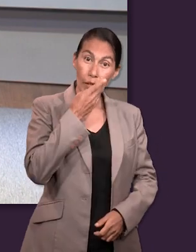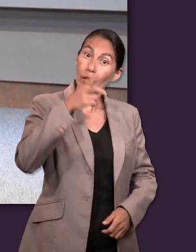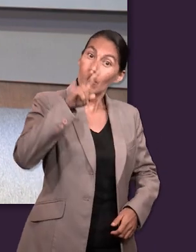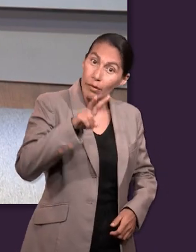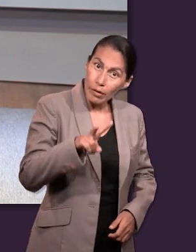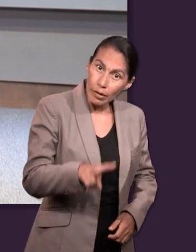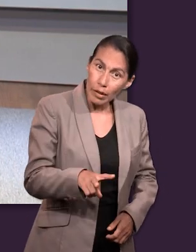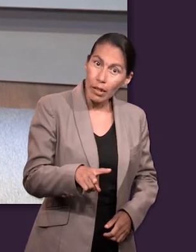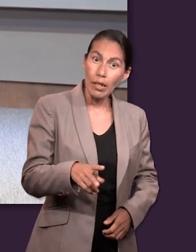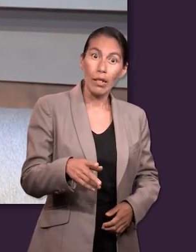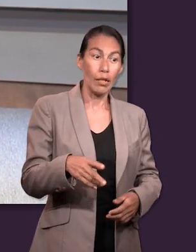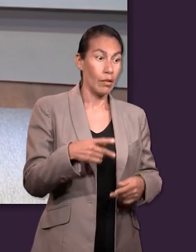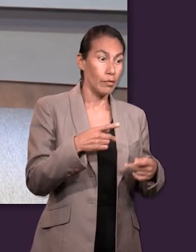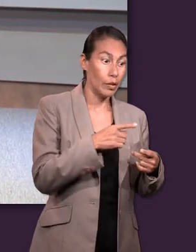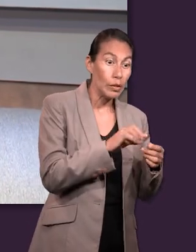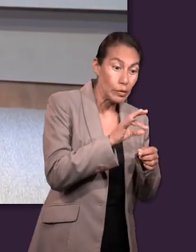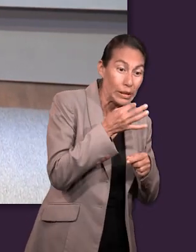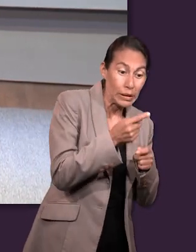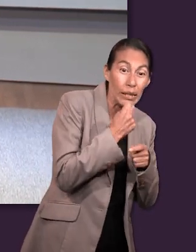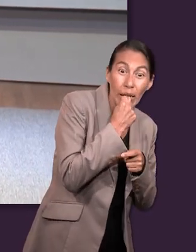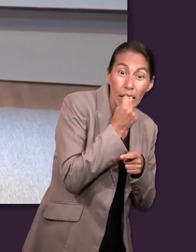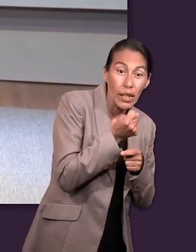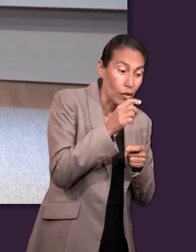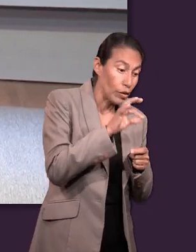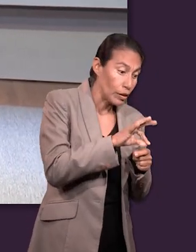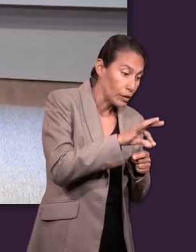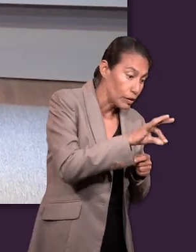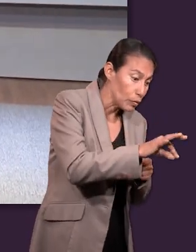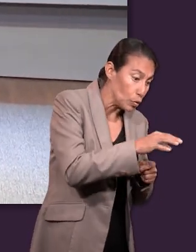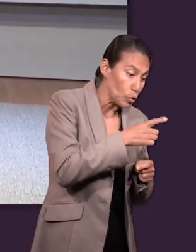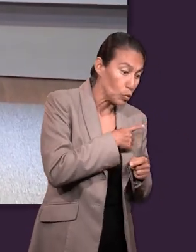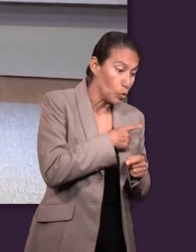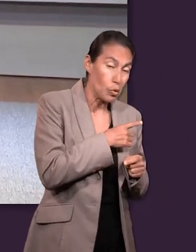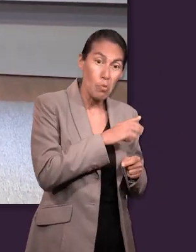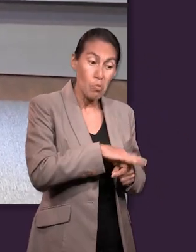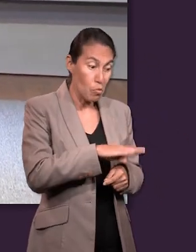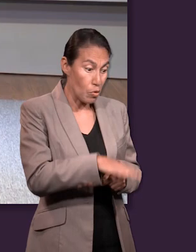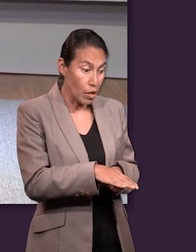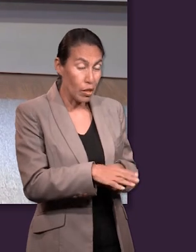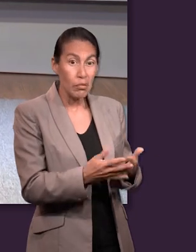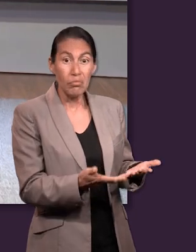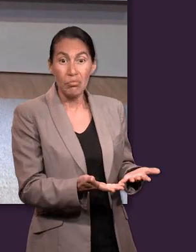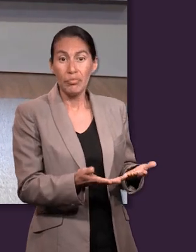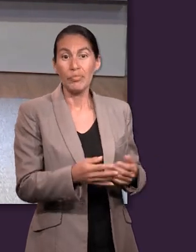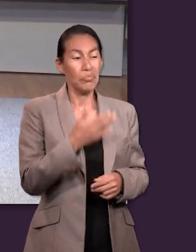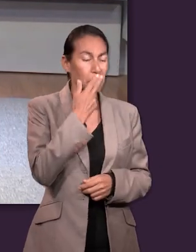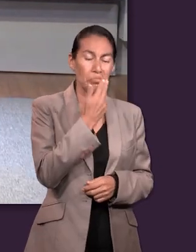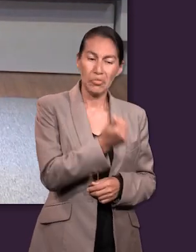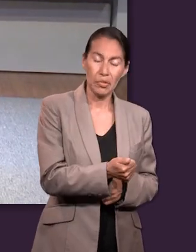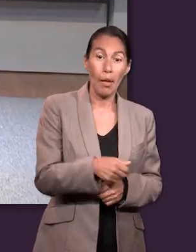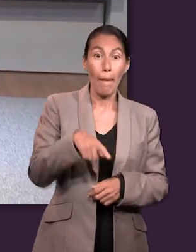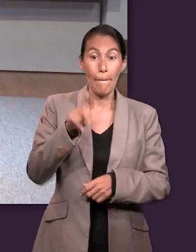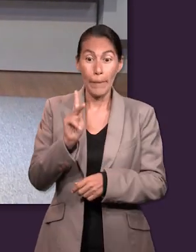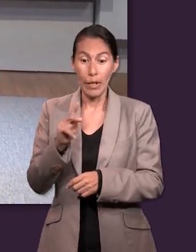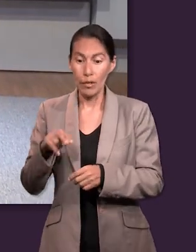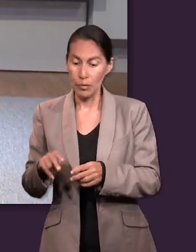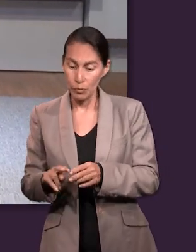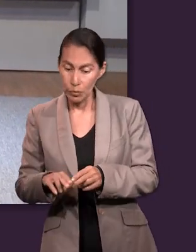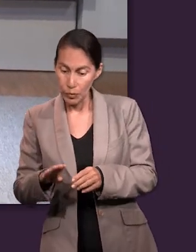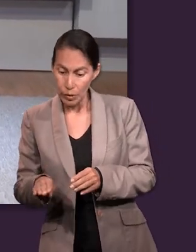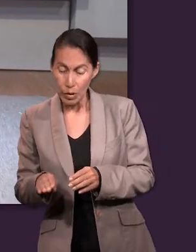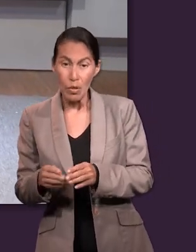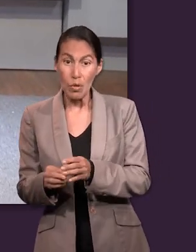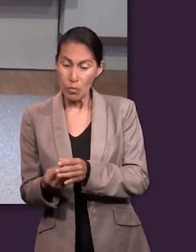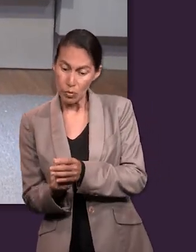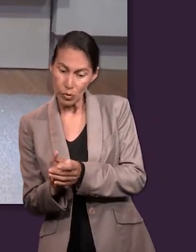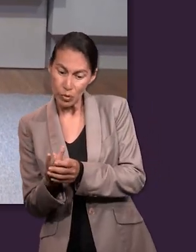De cierto, de cierto os digo, que si el grano de trigo no cae en la tierra y muere, queda solo.